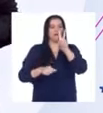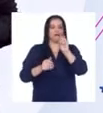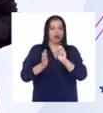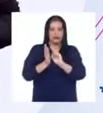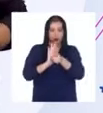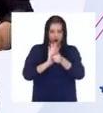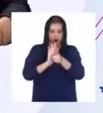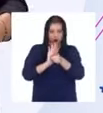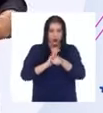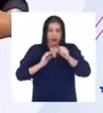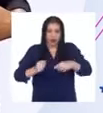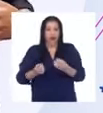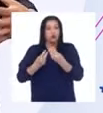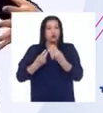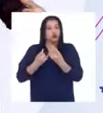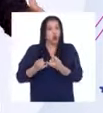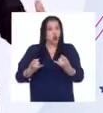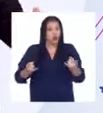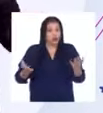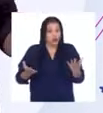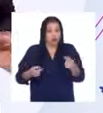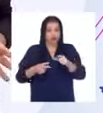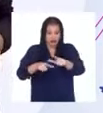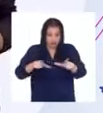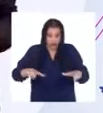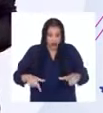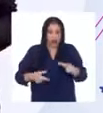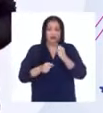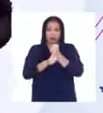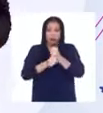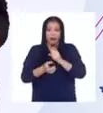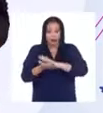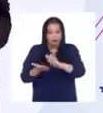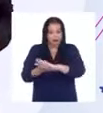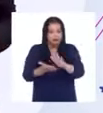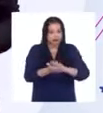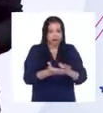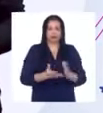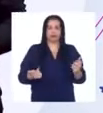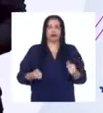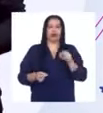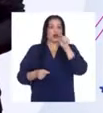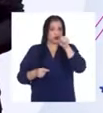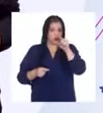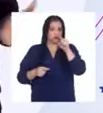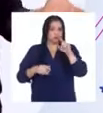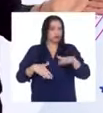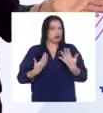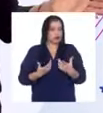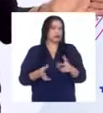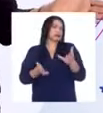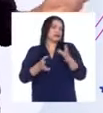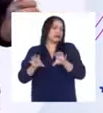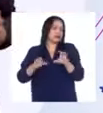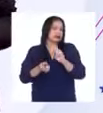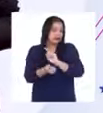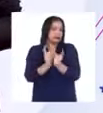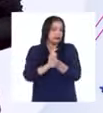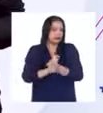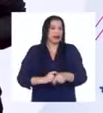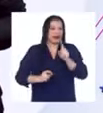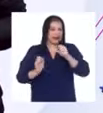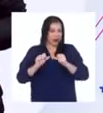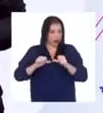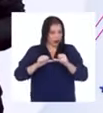y mantén limpios tus útiles y tu zona de trabajo. Tú puedes hacer la diferencia. Sigamos con más